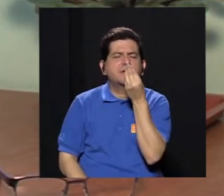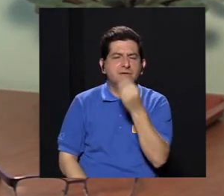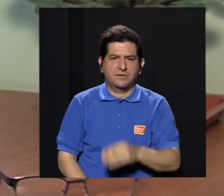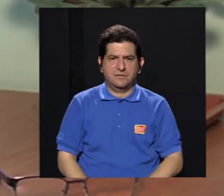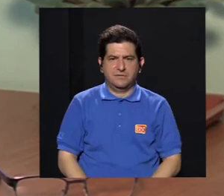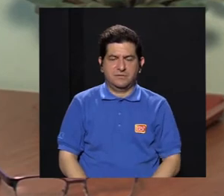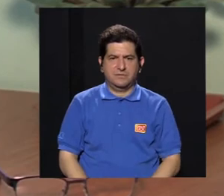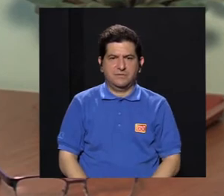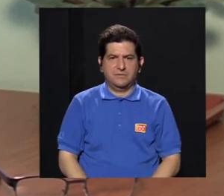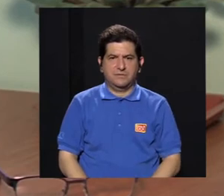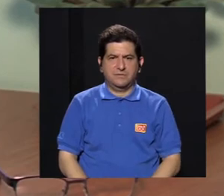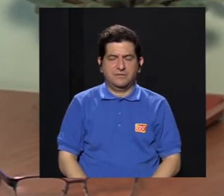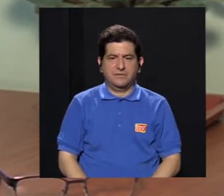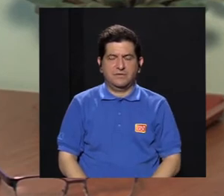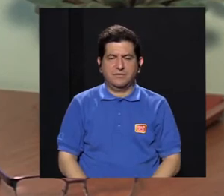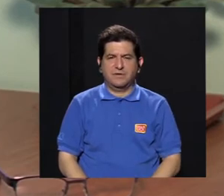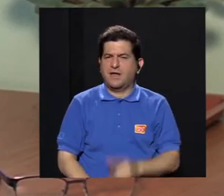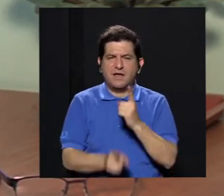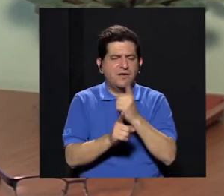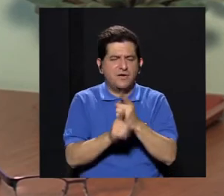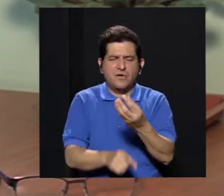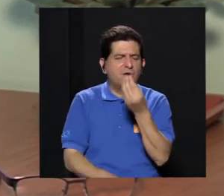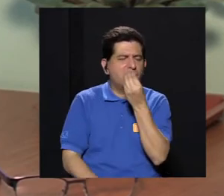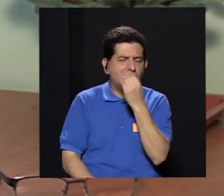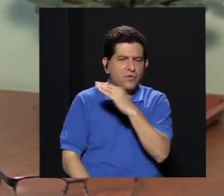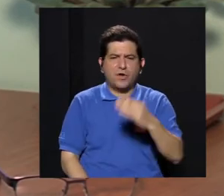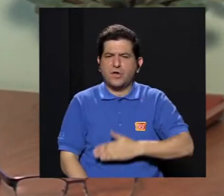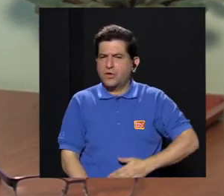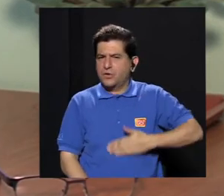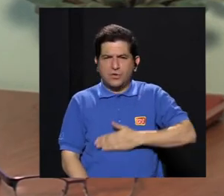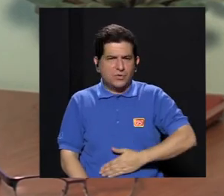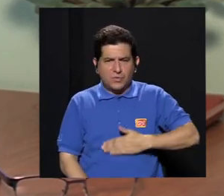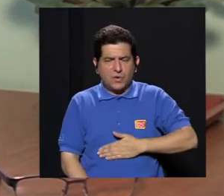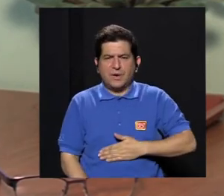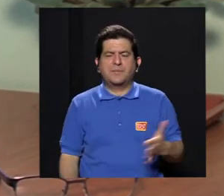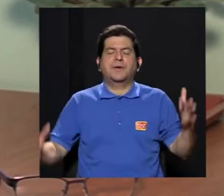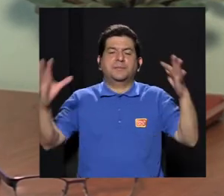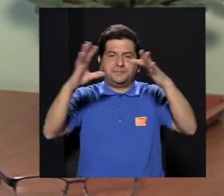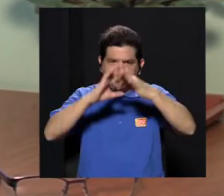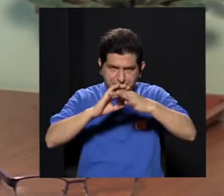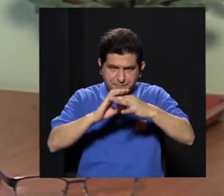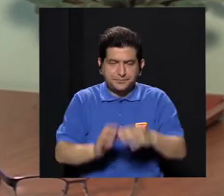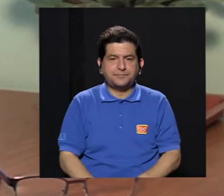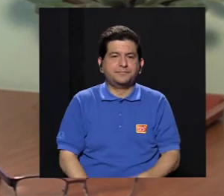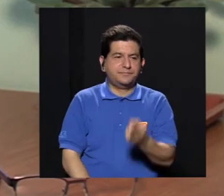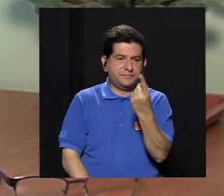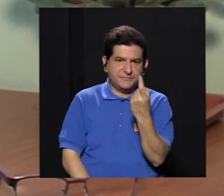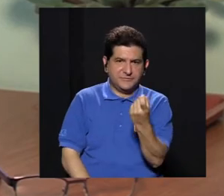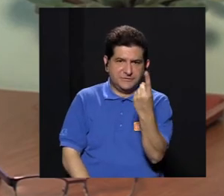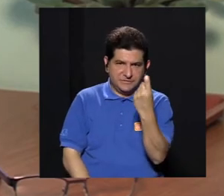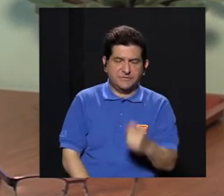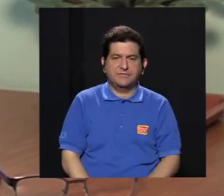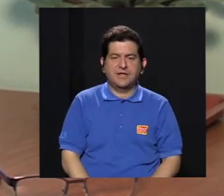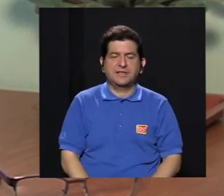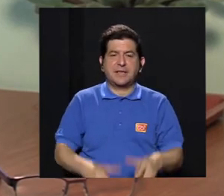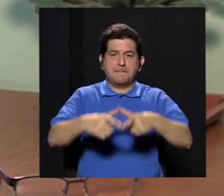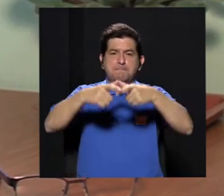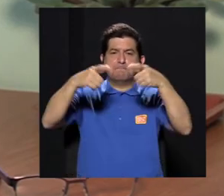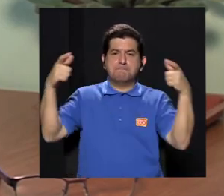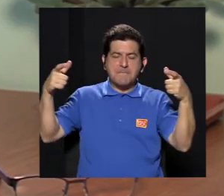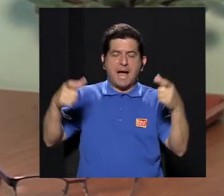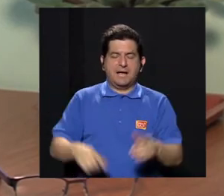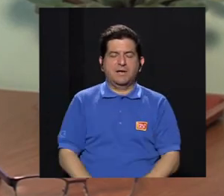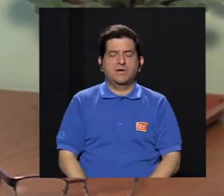micronutrientes. Porque la desnutrición, el hambre, tienen que ver también con falta